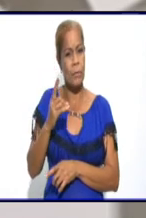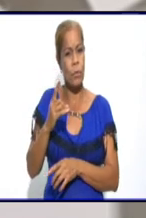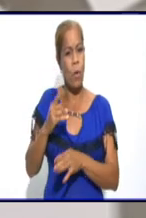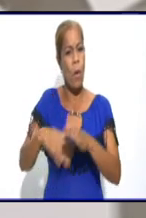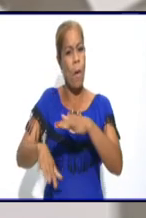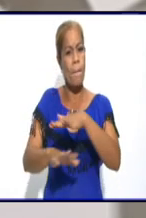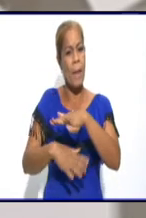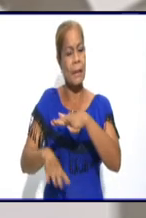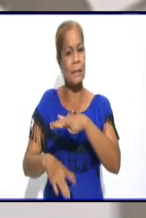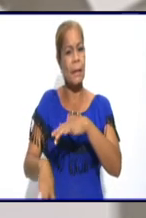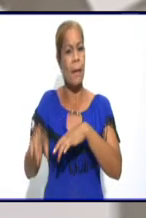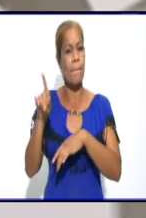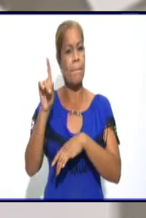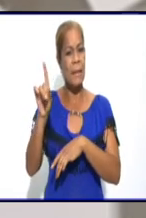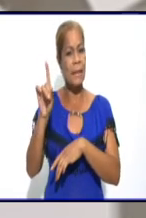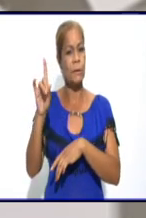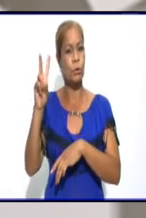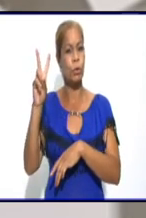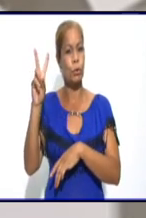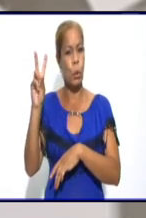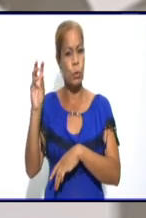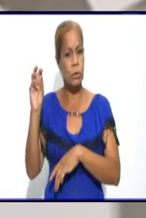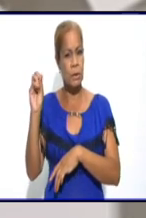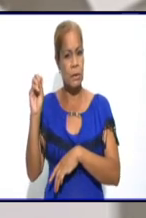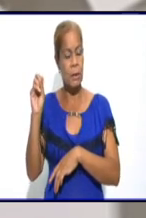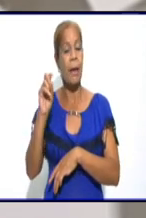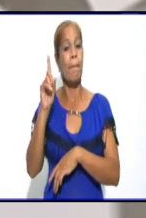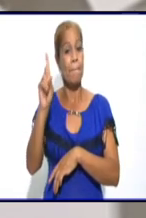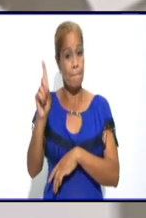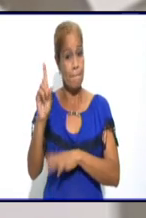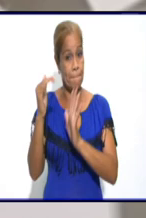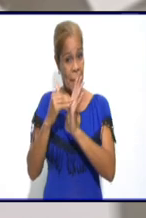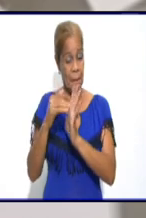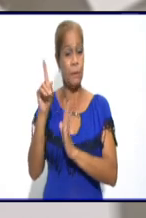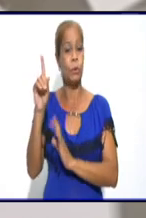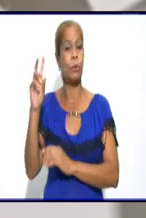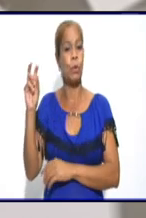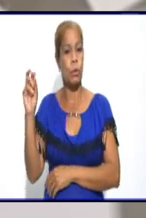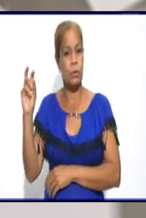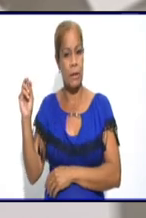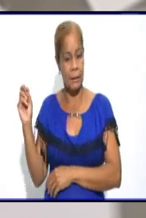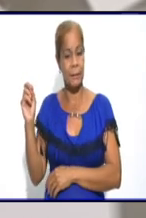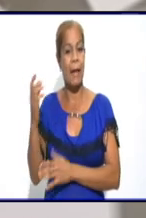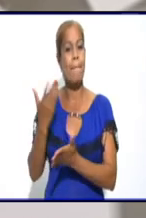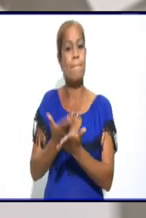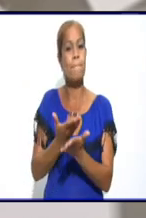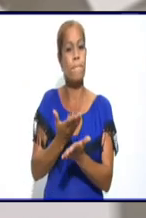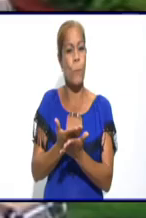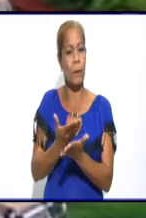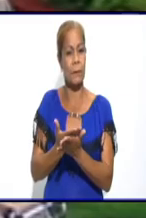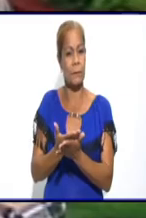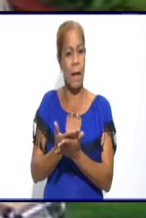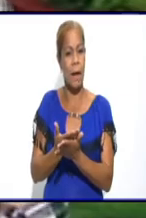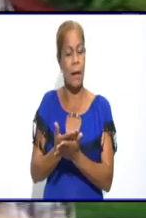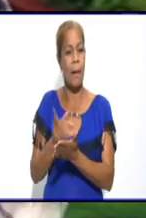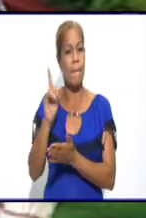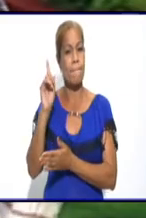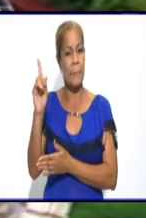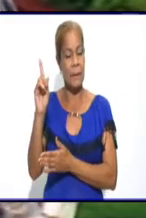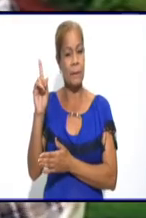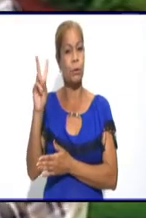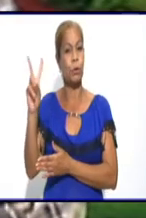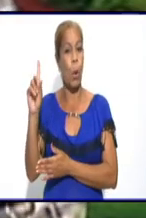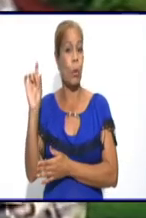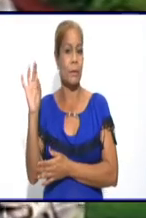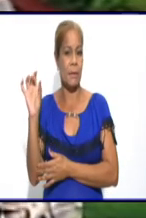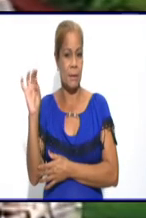.215 muestras estudiadas en los laboratorios. ¿Esta 1.215 es una cifra quizás que